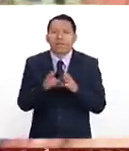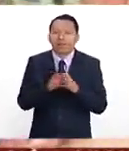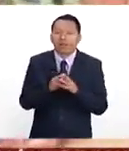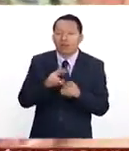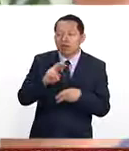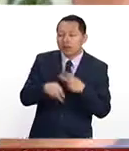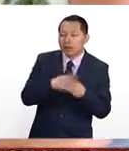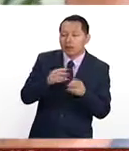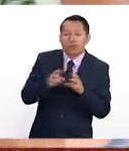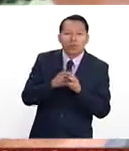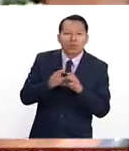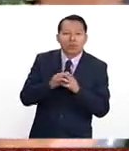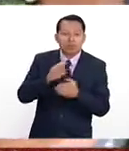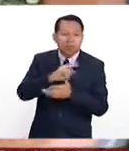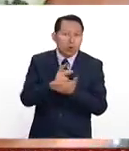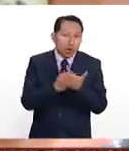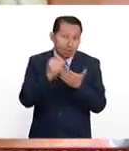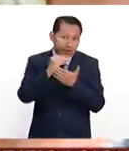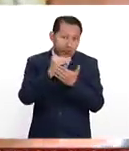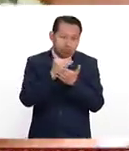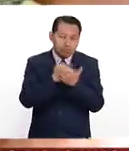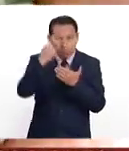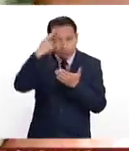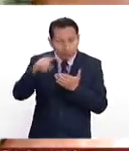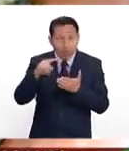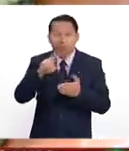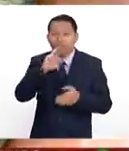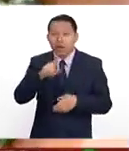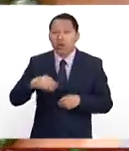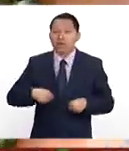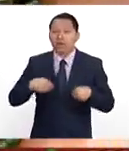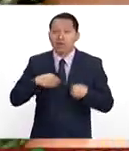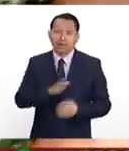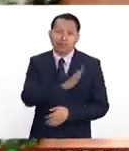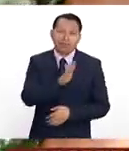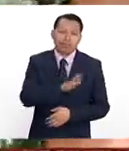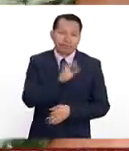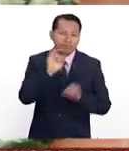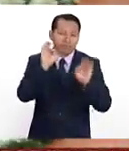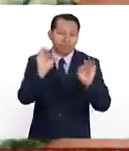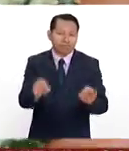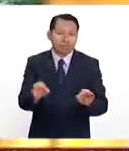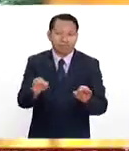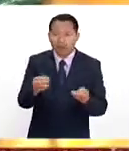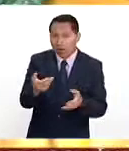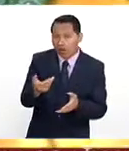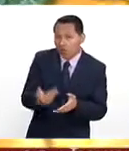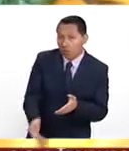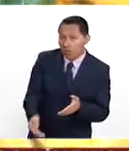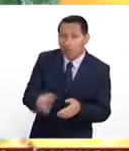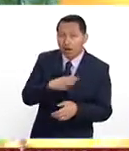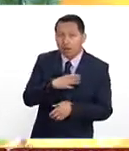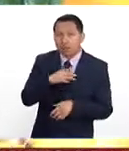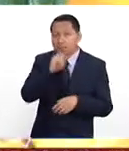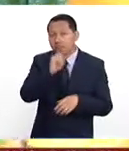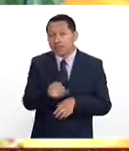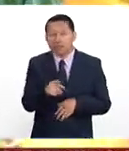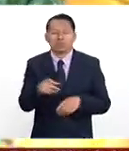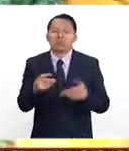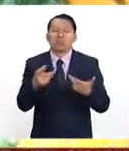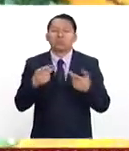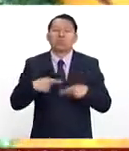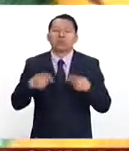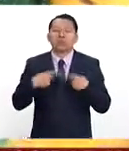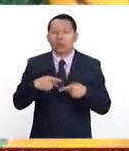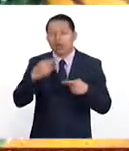propiciando programas para la mejora de la calidad de vida de sus pobladores. Actualmente contamos nosotros con una población